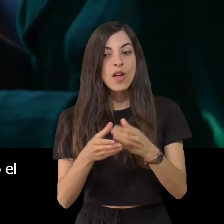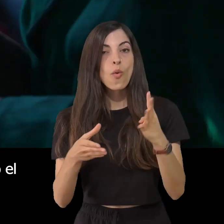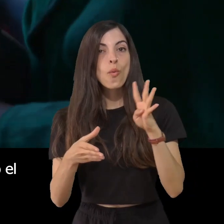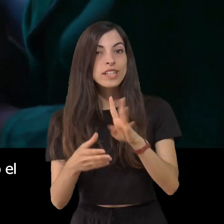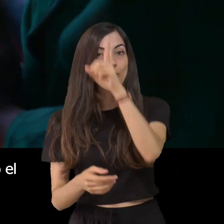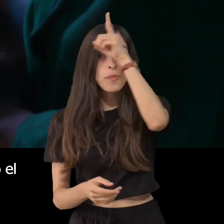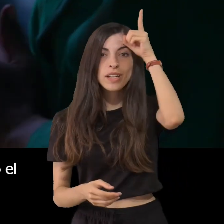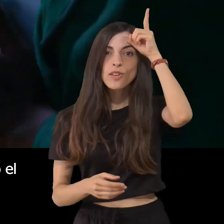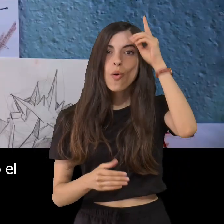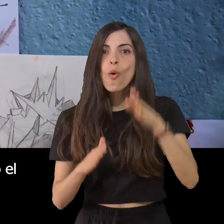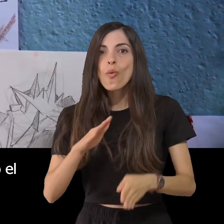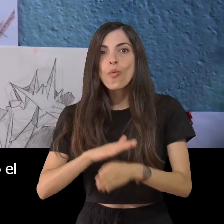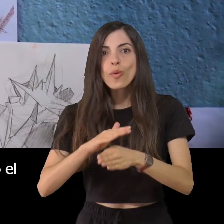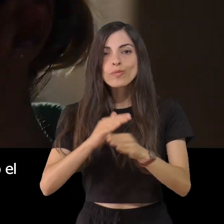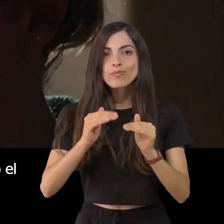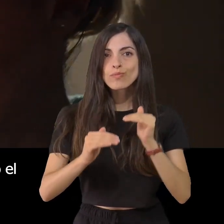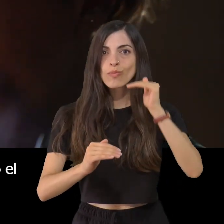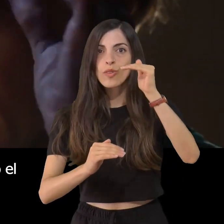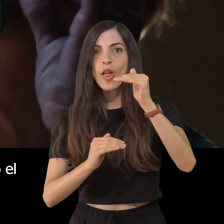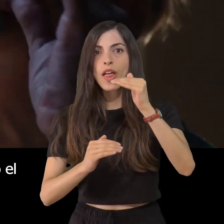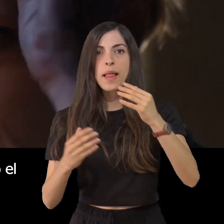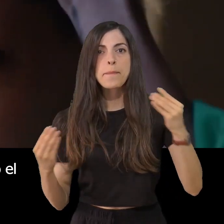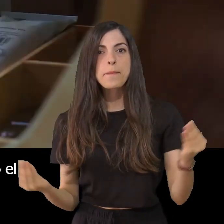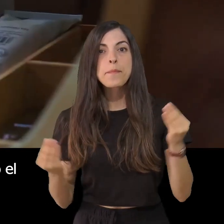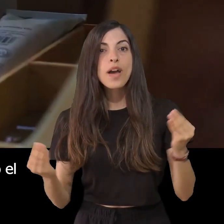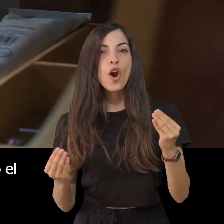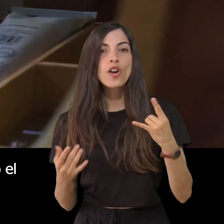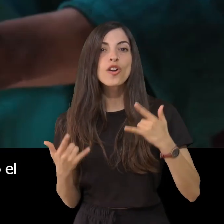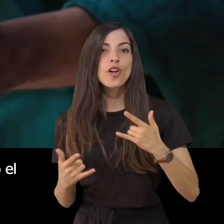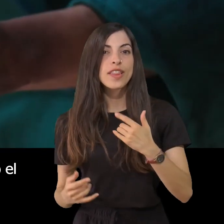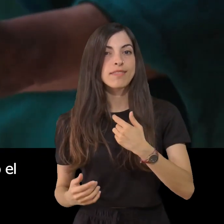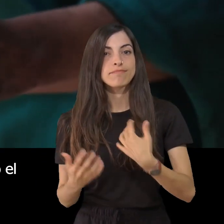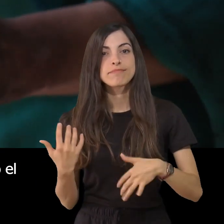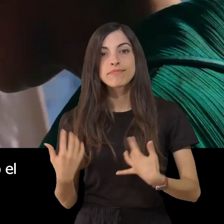sigue dejando muy alto el listón del mejor rock de guitarras en castellano.